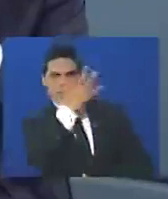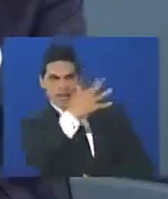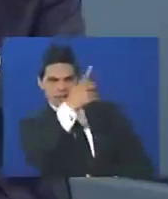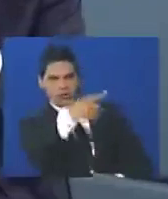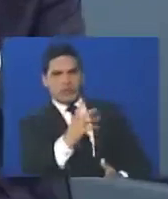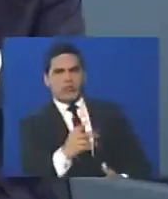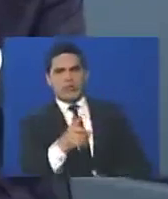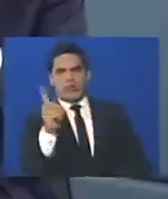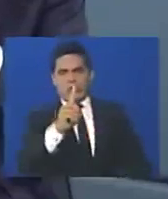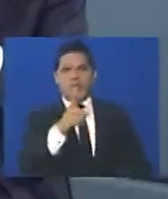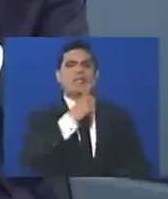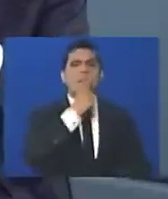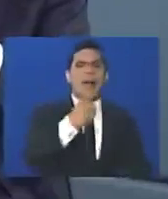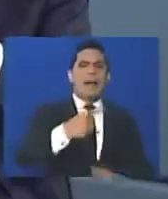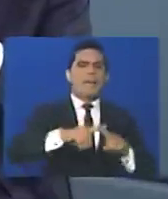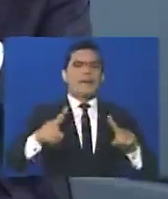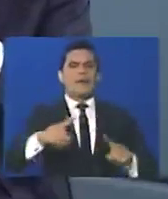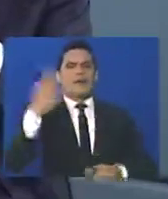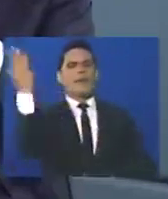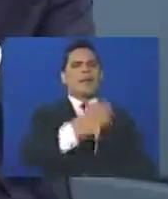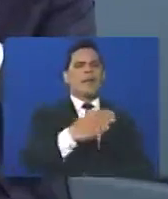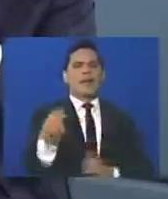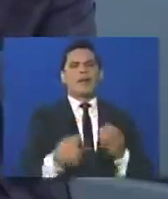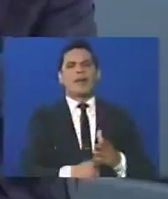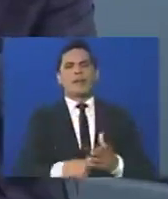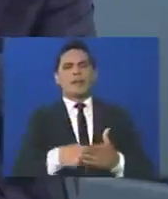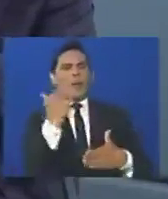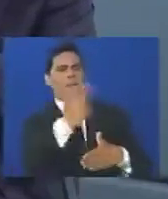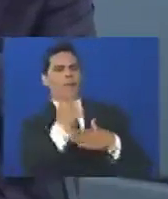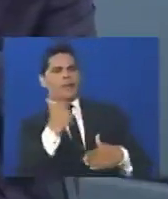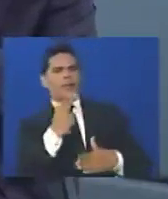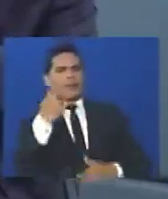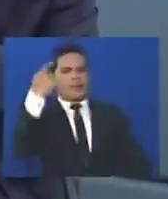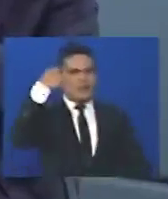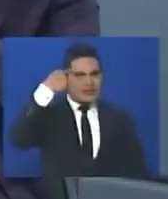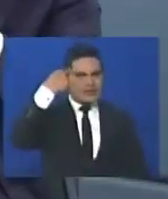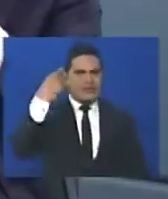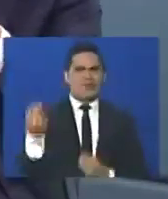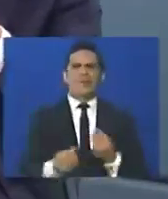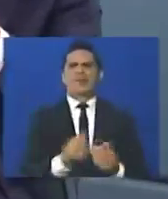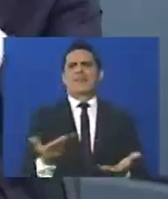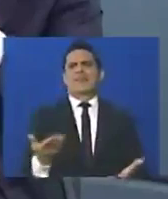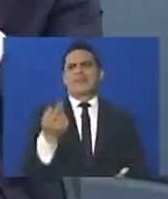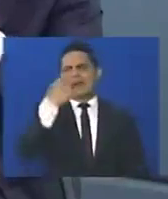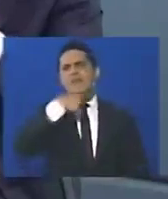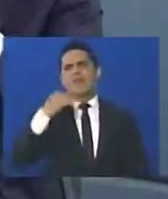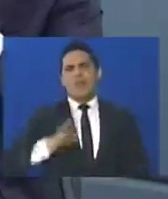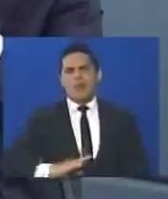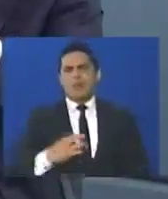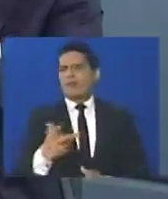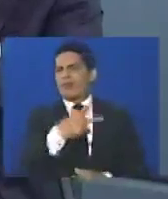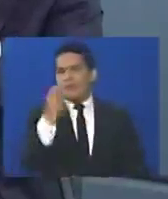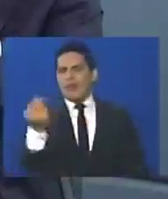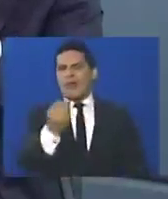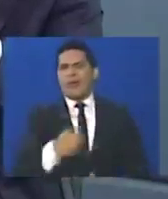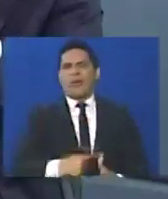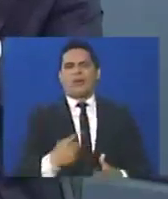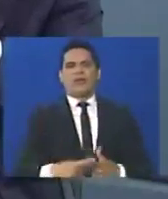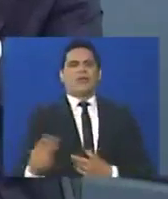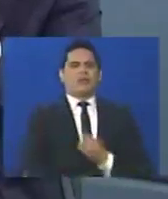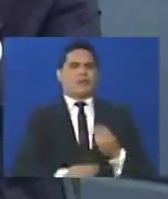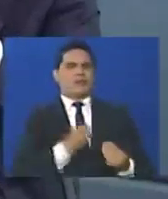público, que eso no está bien, pero la pena no puede ser un balazo en la cabeza. Entonces, aquí hay toda una desproporción.